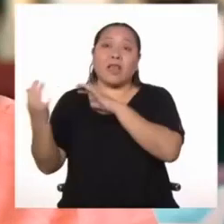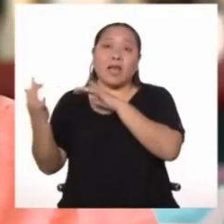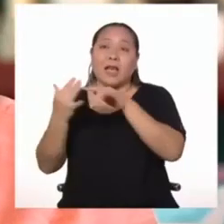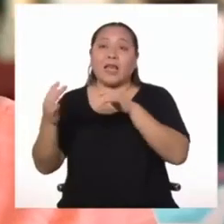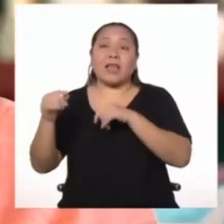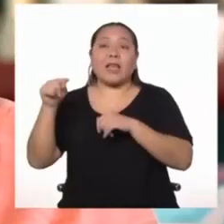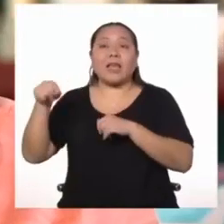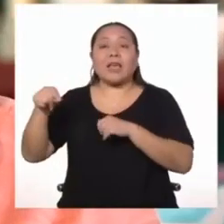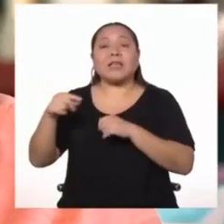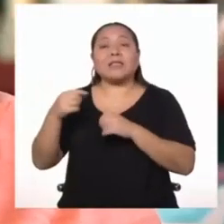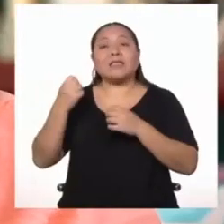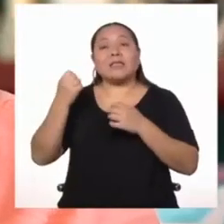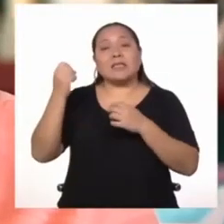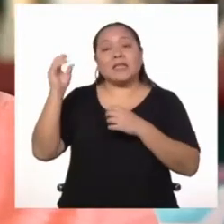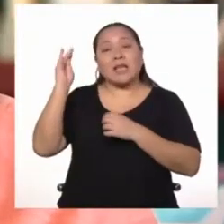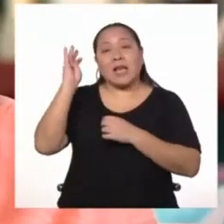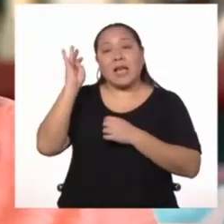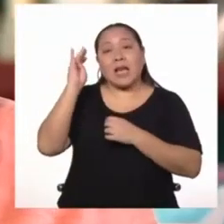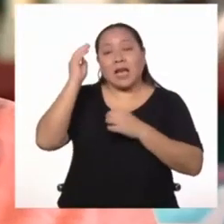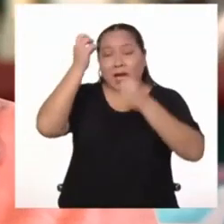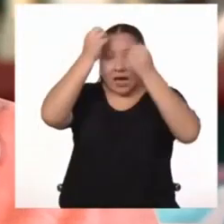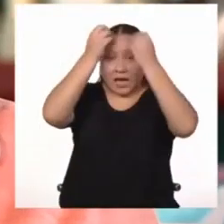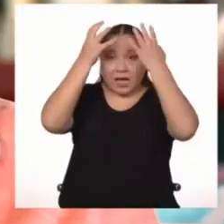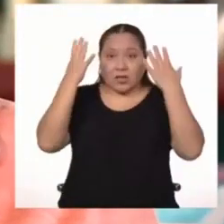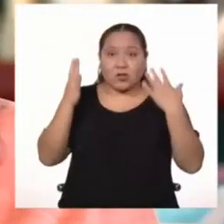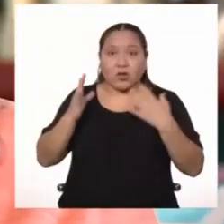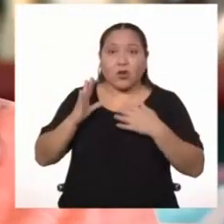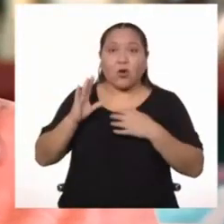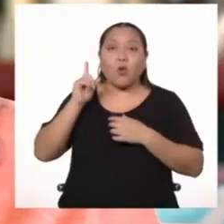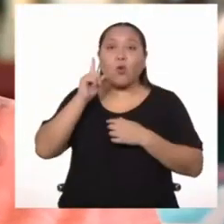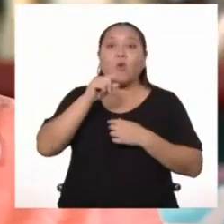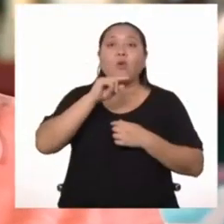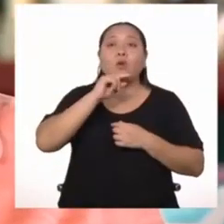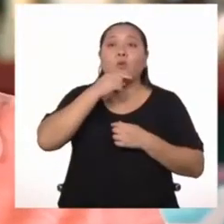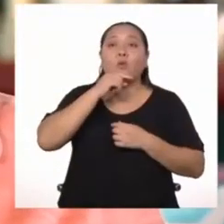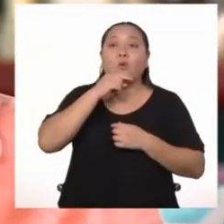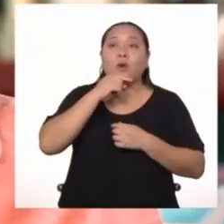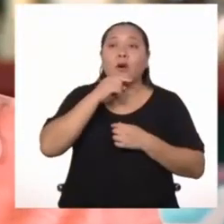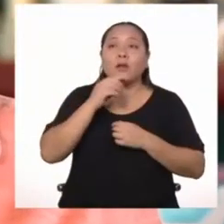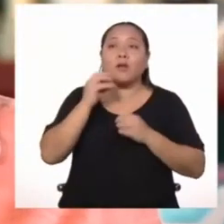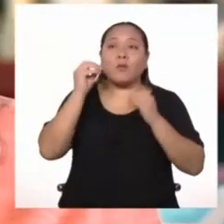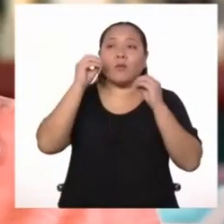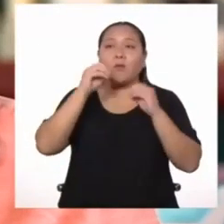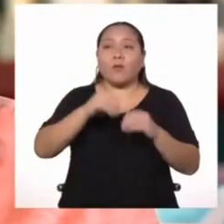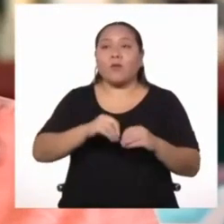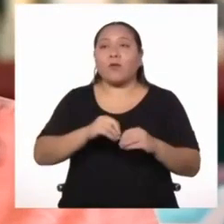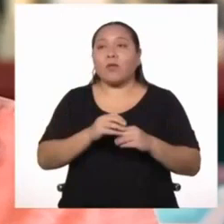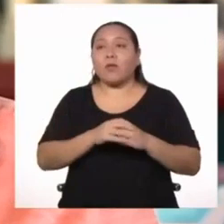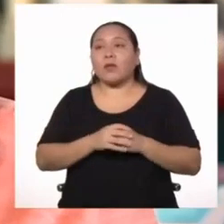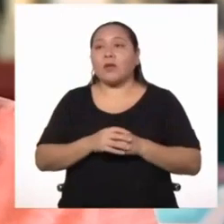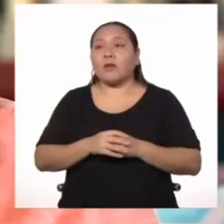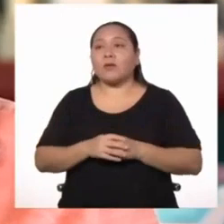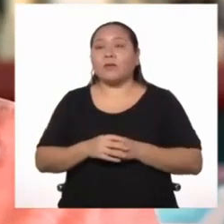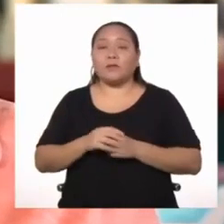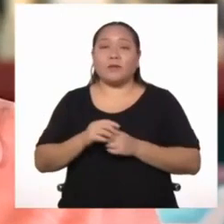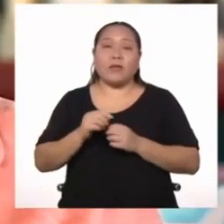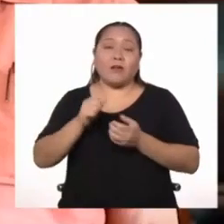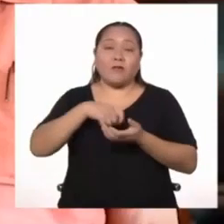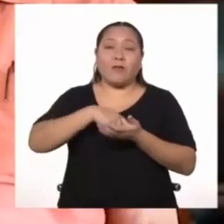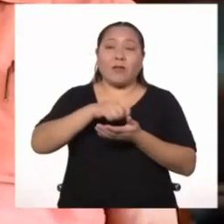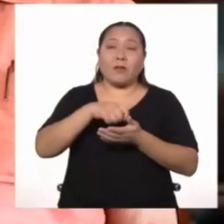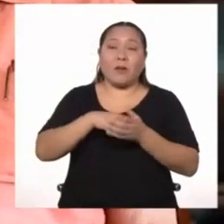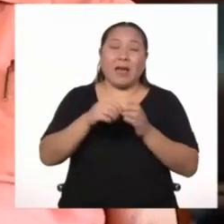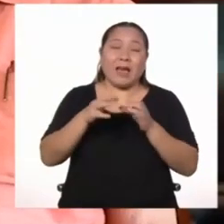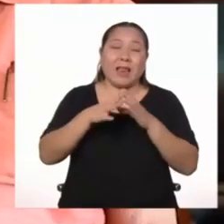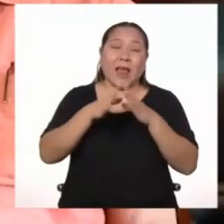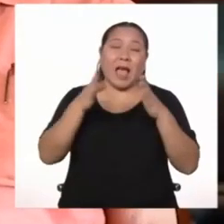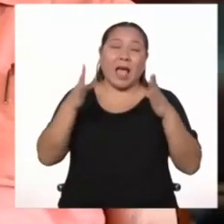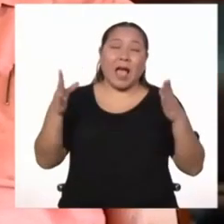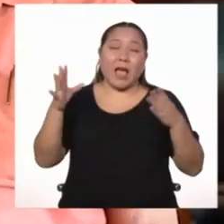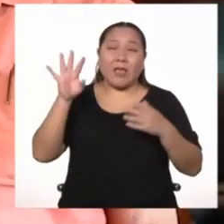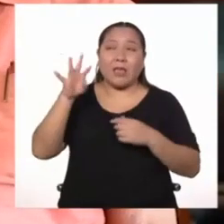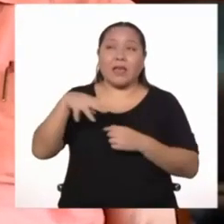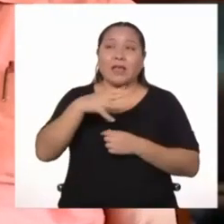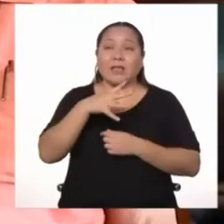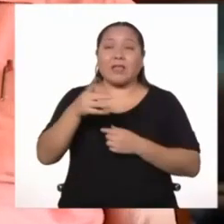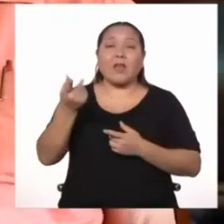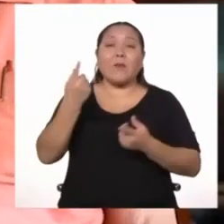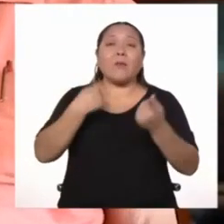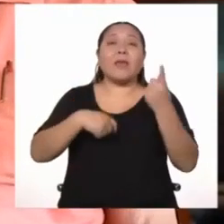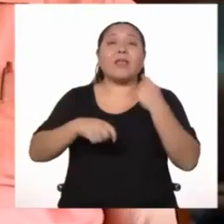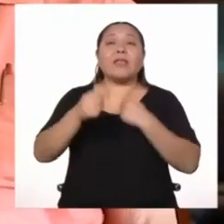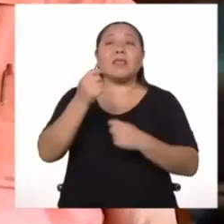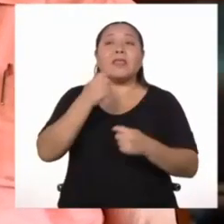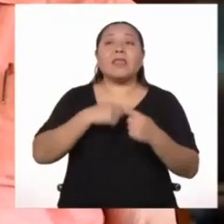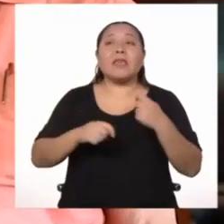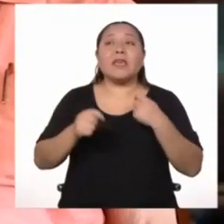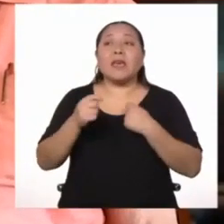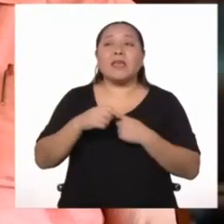Hijas de su jefe, en esa firma Graham Row, que era una firma muy grande inglesa, así que ellos importaban, y ellos